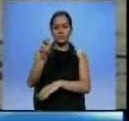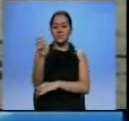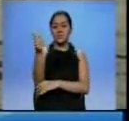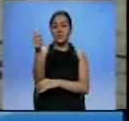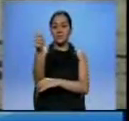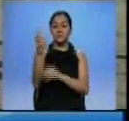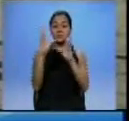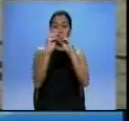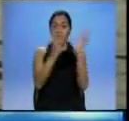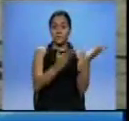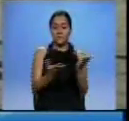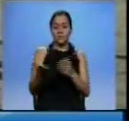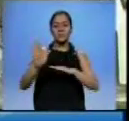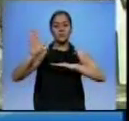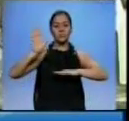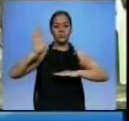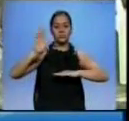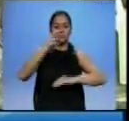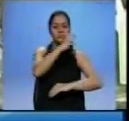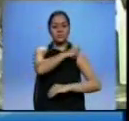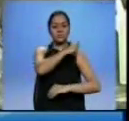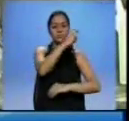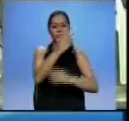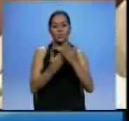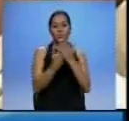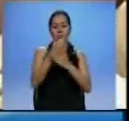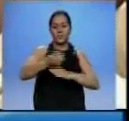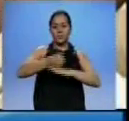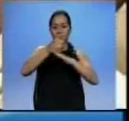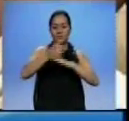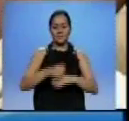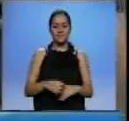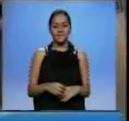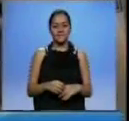ceremonia fueron además posesionadas las nuevas autoridades de esta institución.